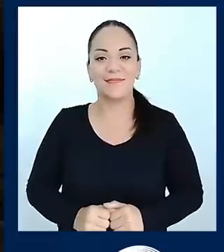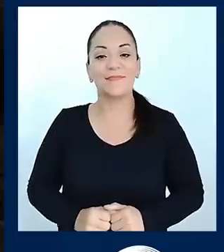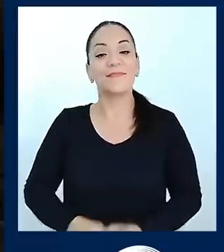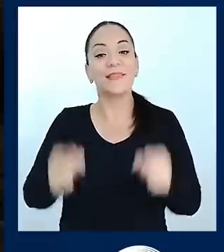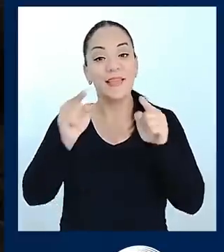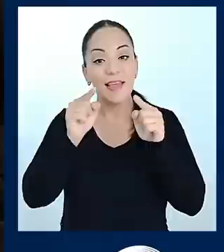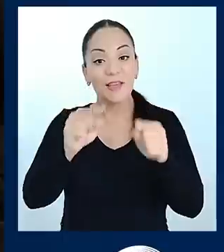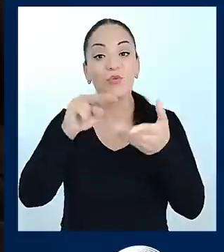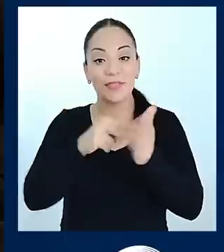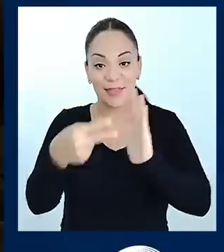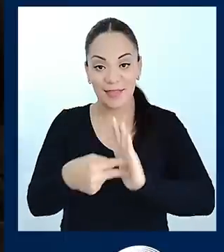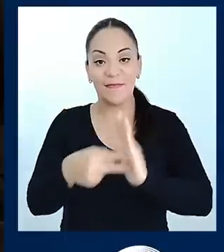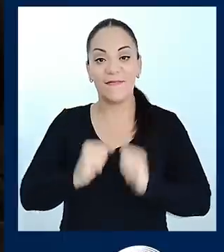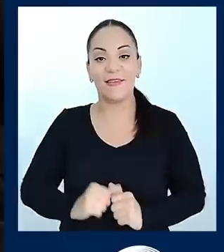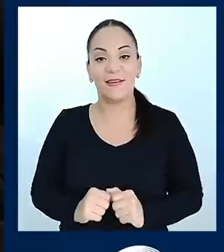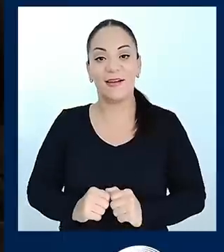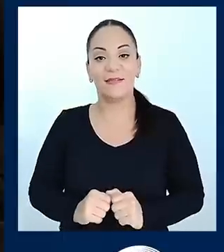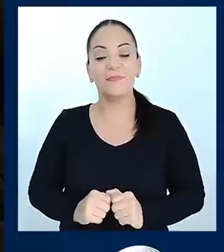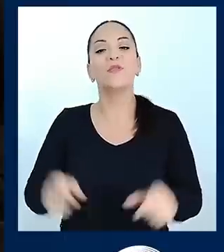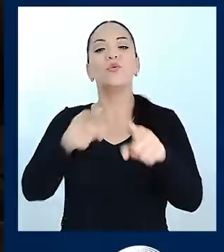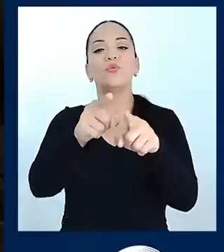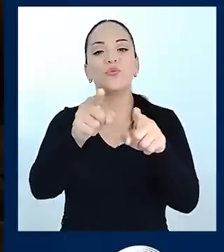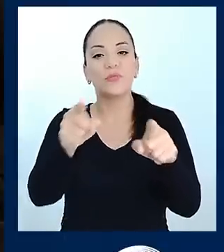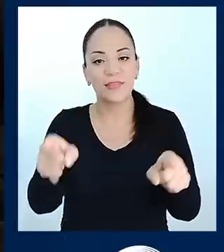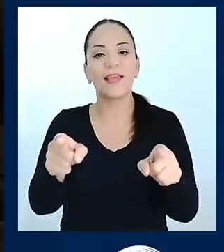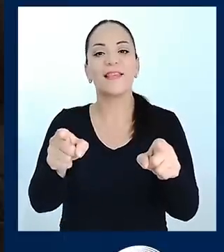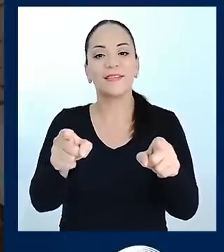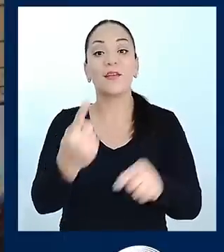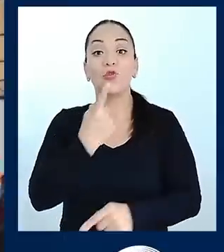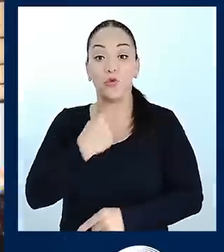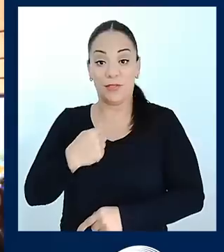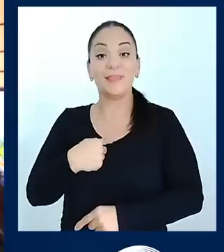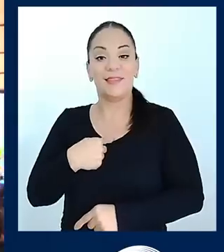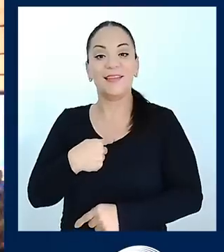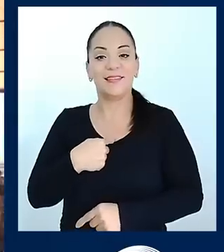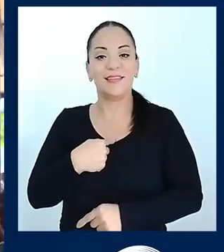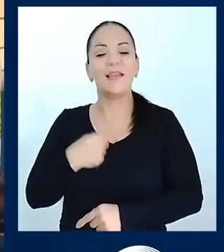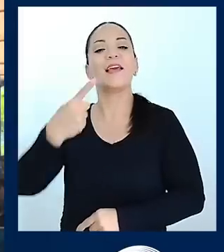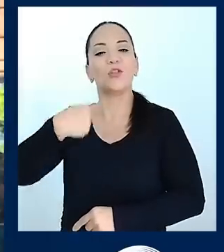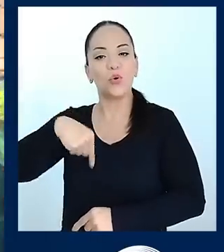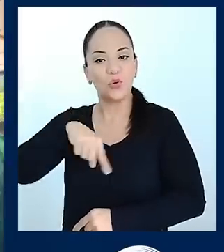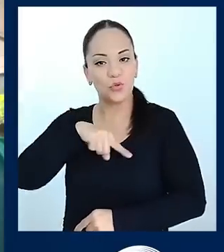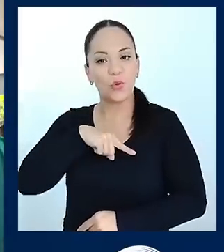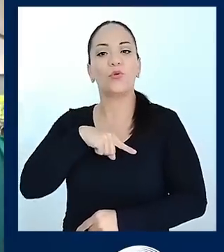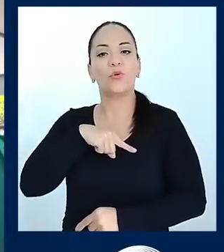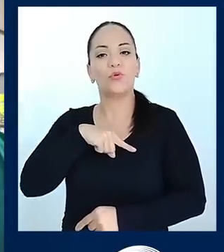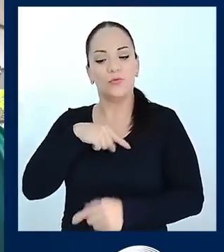que ustedes nos están diciendo que estamos haciendo las gestiones